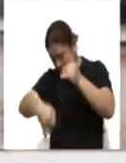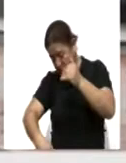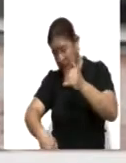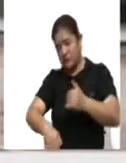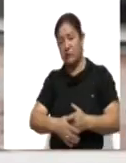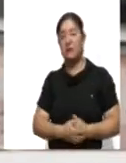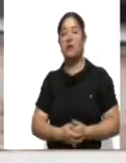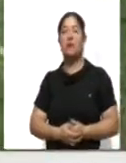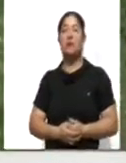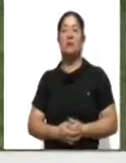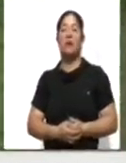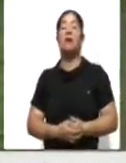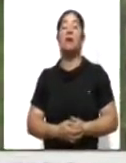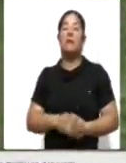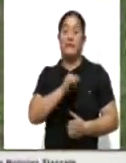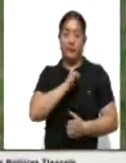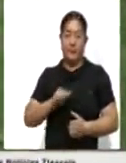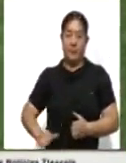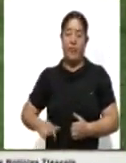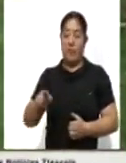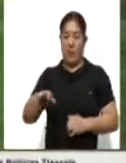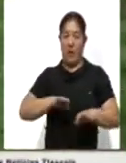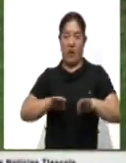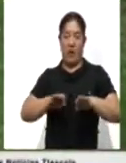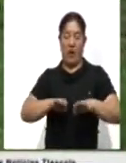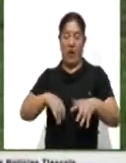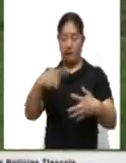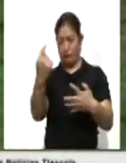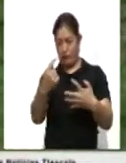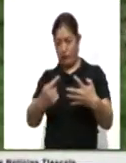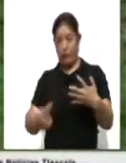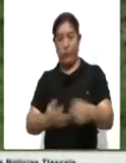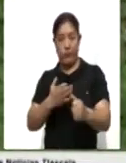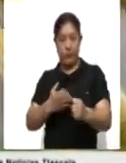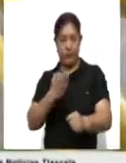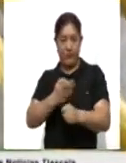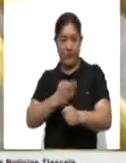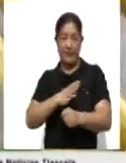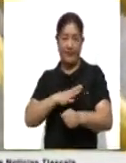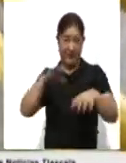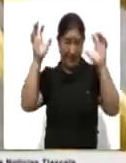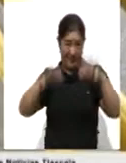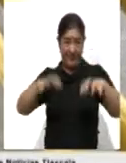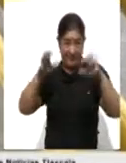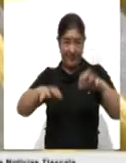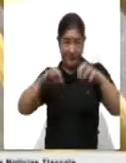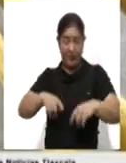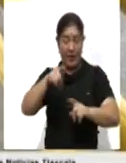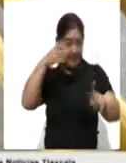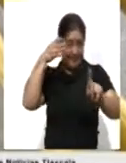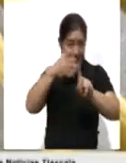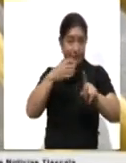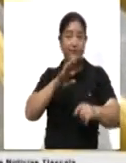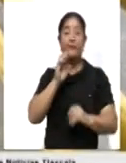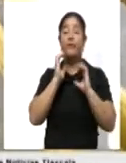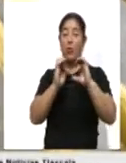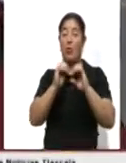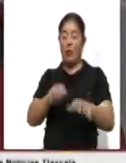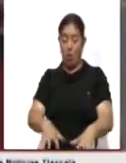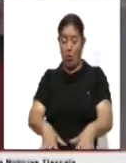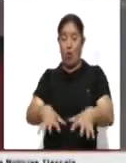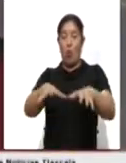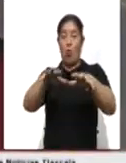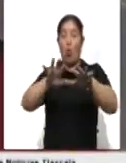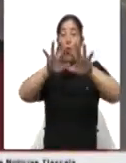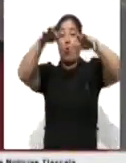El Ayuntamiento de Zacatelco desarrolla una serie de actividades preventivas ante la presente temporada de lluvias con el propósito de evitar riesgos de inundaciones.